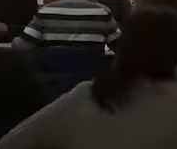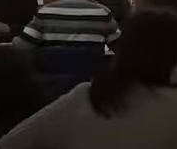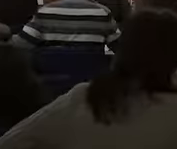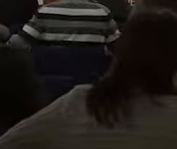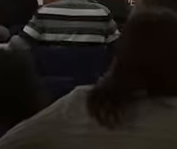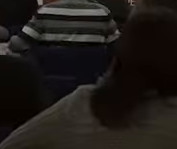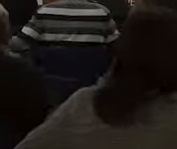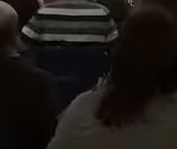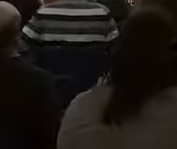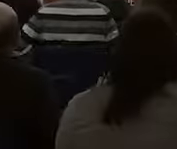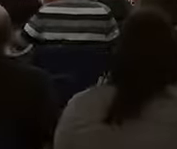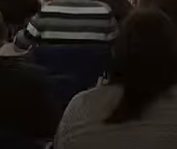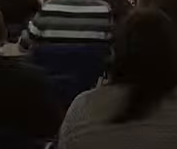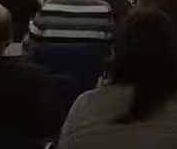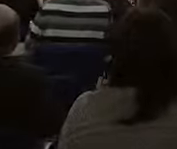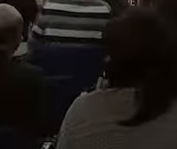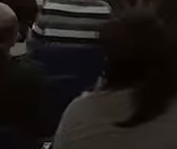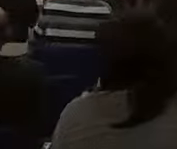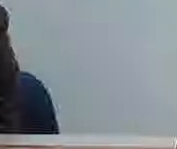Bueno, buenos días.